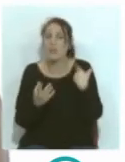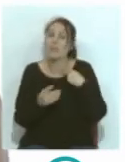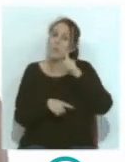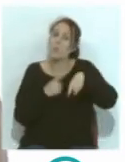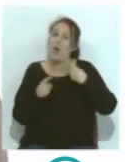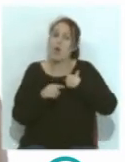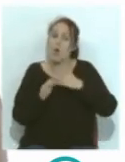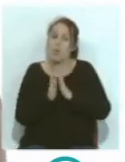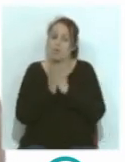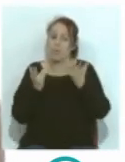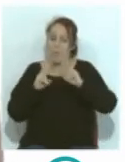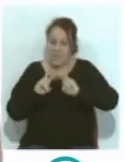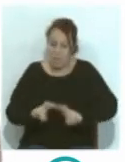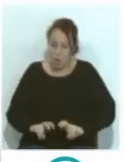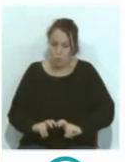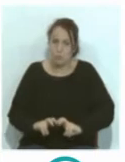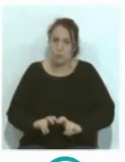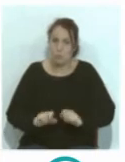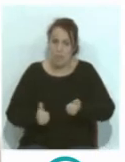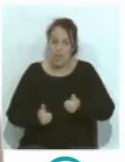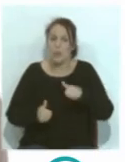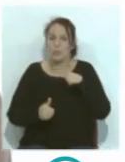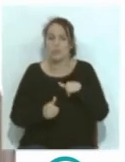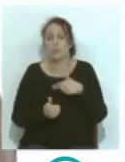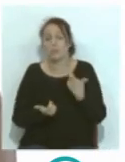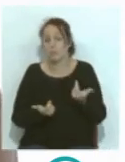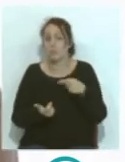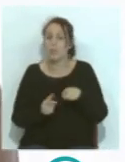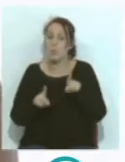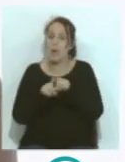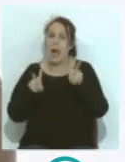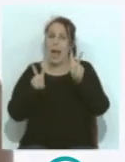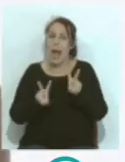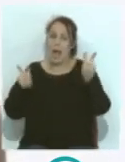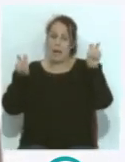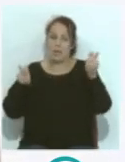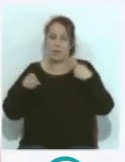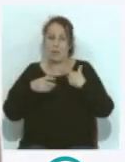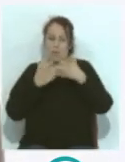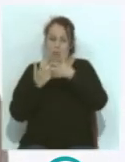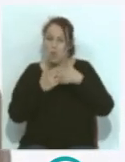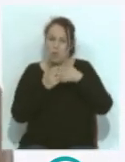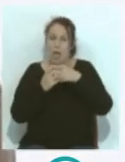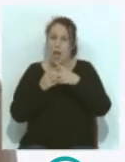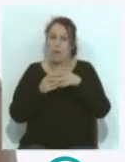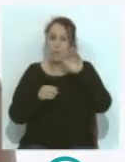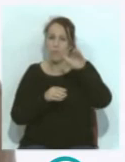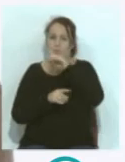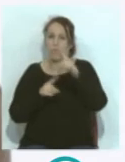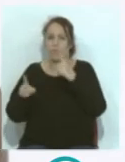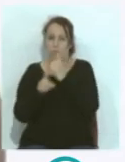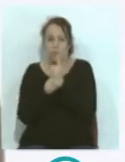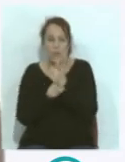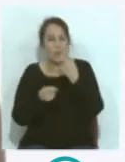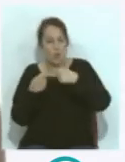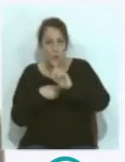expediente de investigación, pues también. Es decir, ese eslogan del Cádiz de la lucha contra el racismo no se negocia, me parece